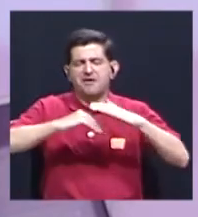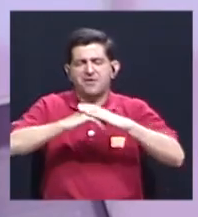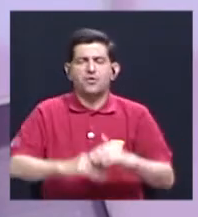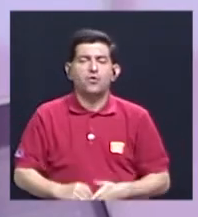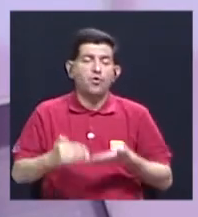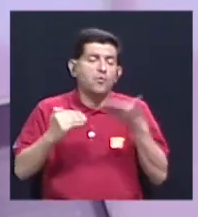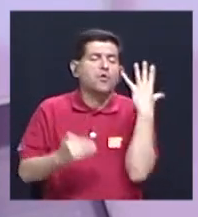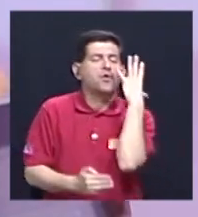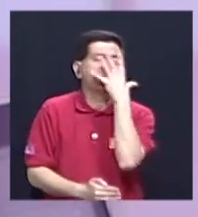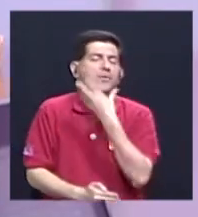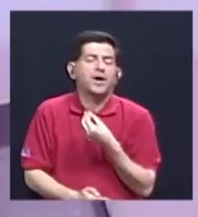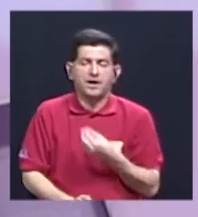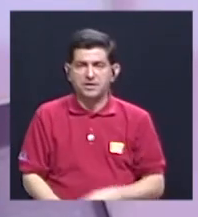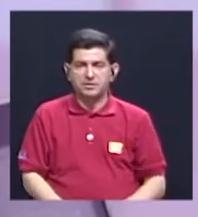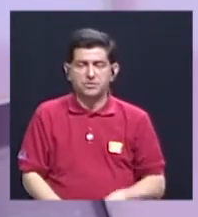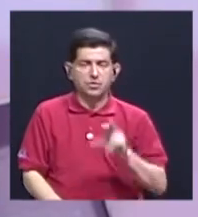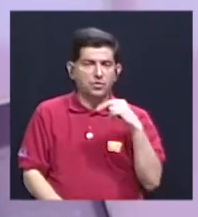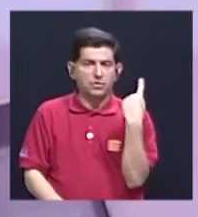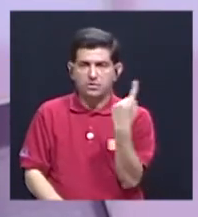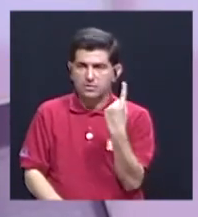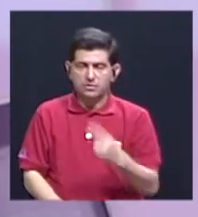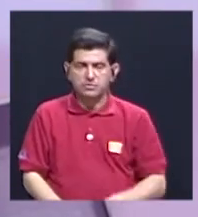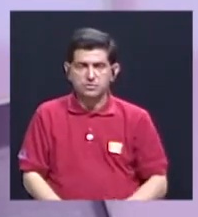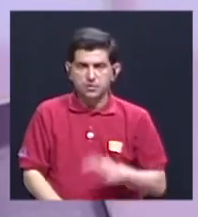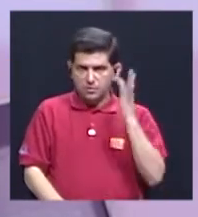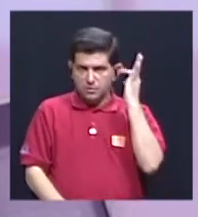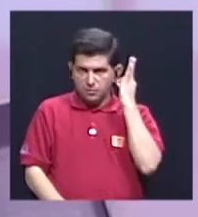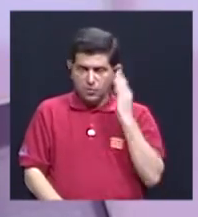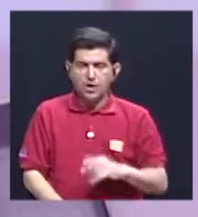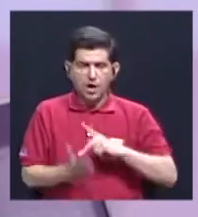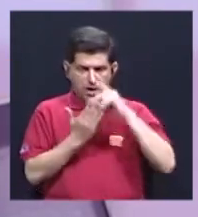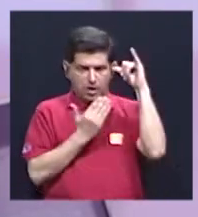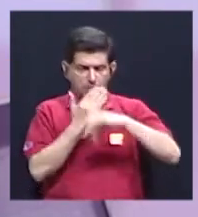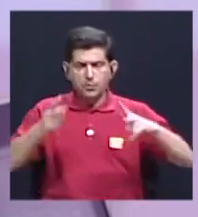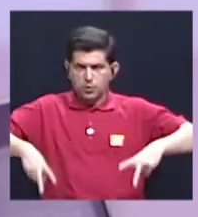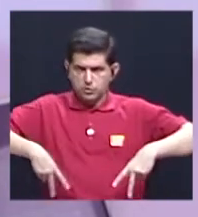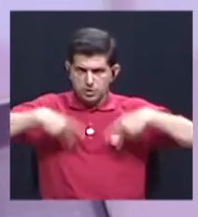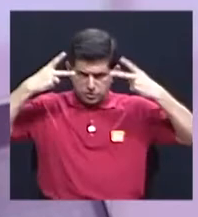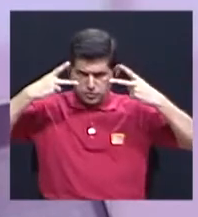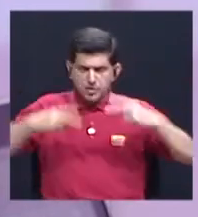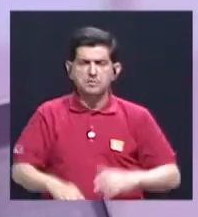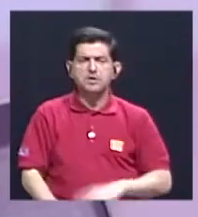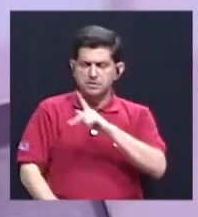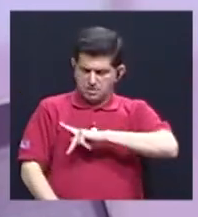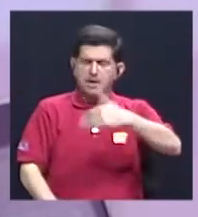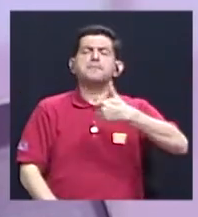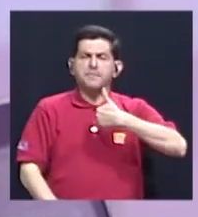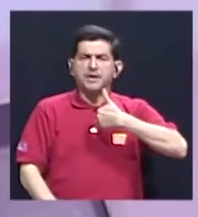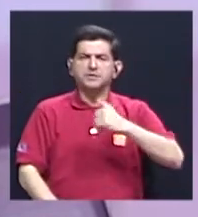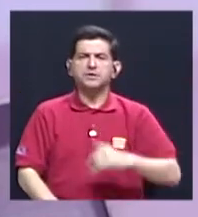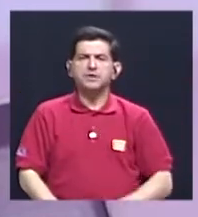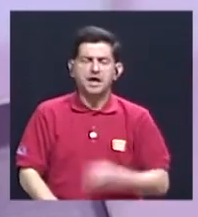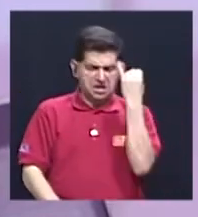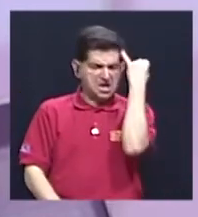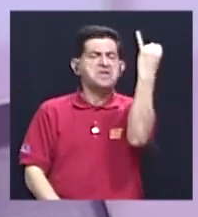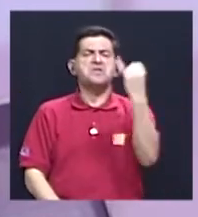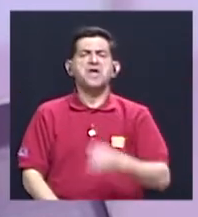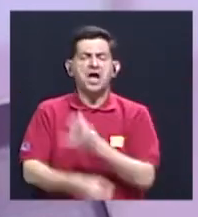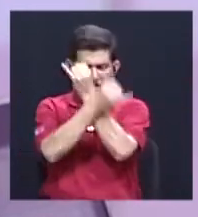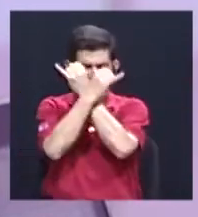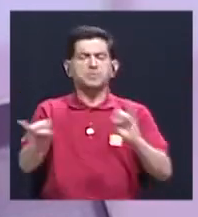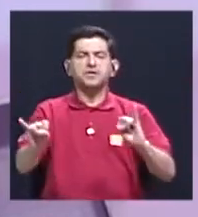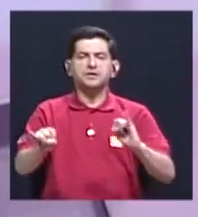ser un objeto bello, mucho más allá de esa mujer que tiene un proyecto de vida, que tiene una personalidad, que tiene ideas, que tiene